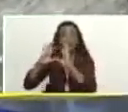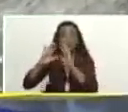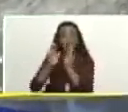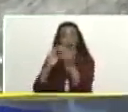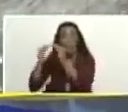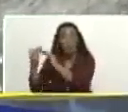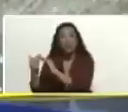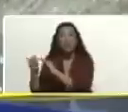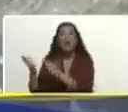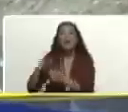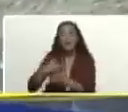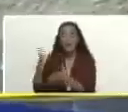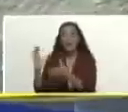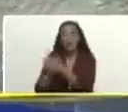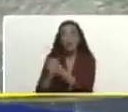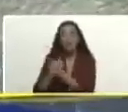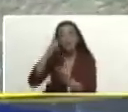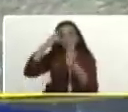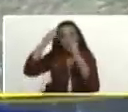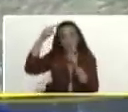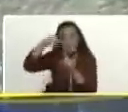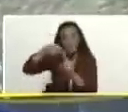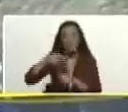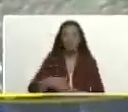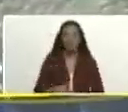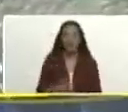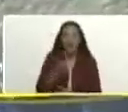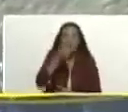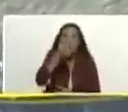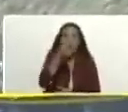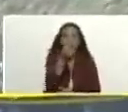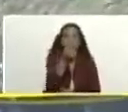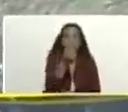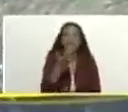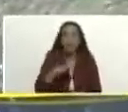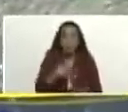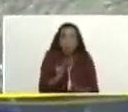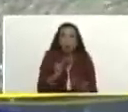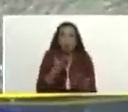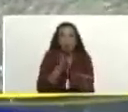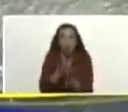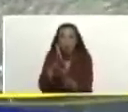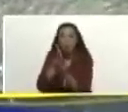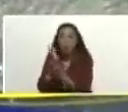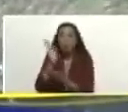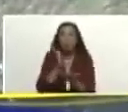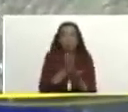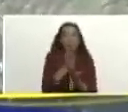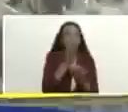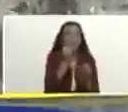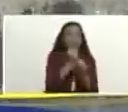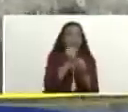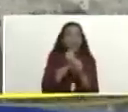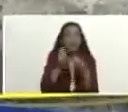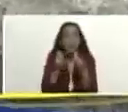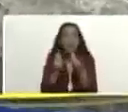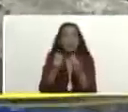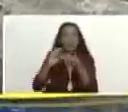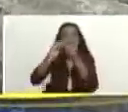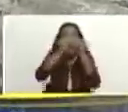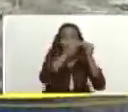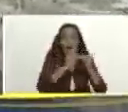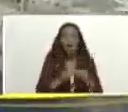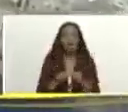lo que realmente se propone nosotros con poquísimos recursos como lo está Venezuela en este momento hemos hecho muchísimo